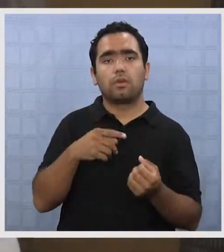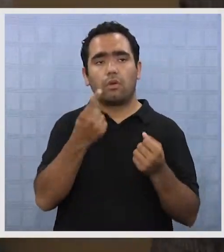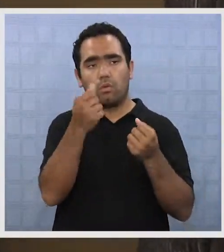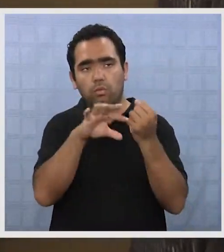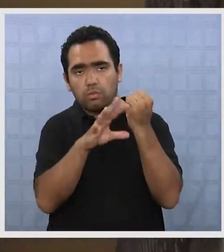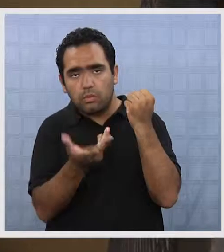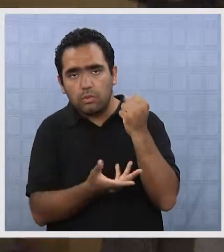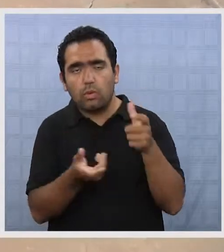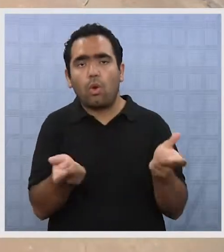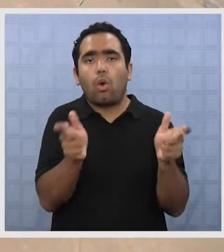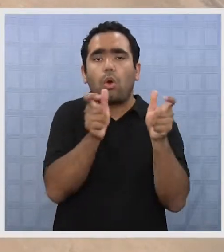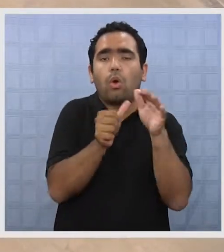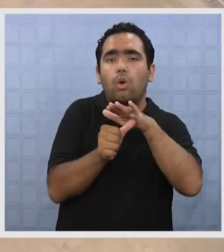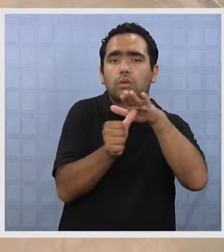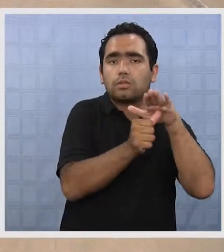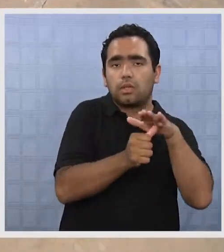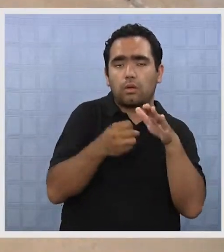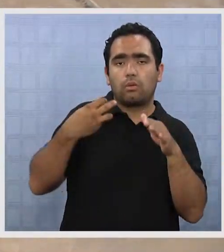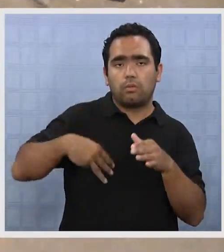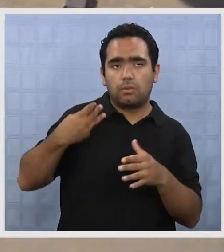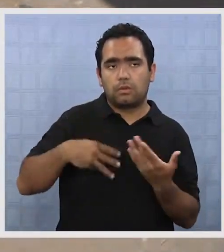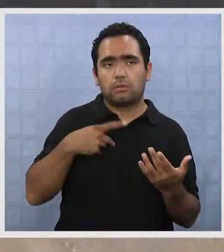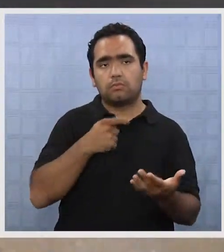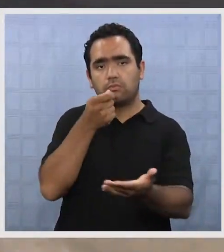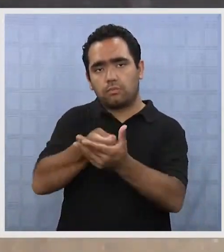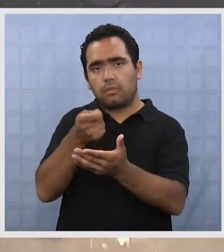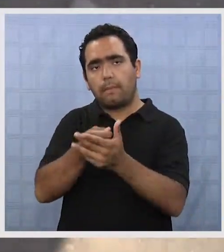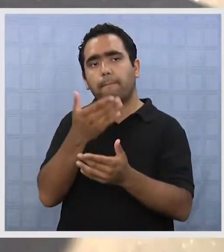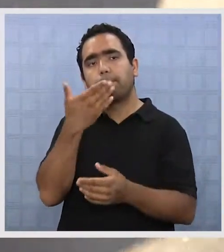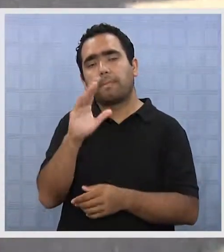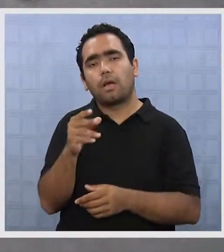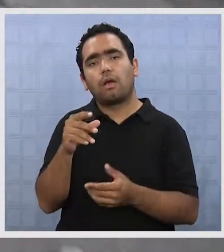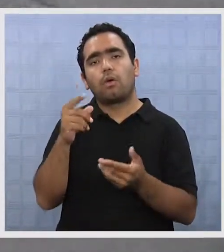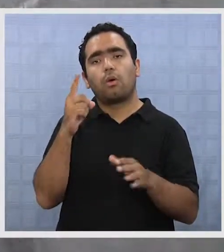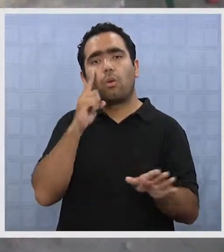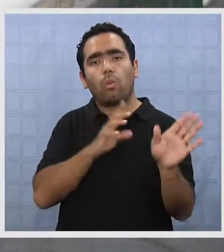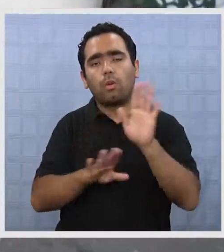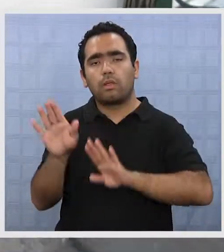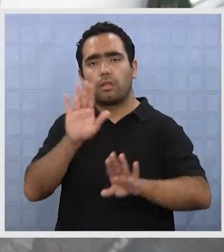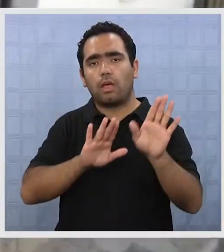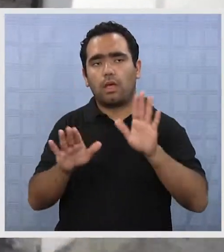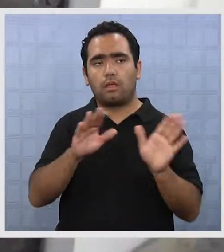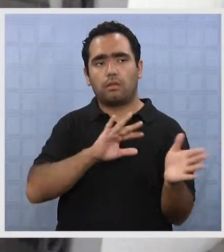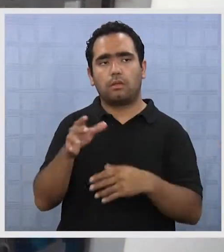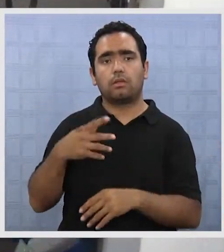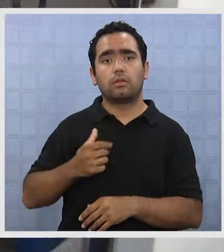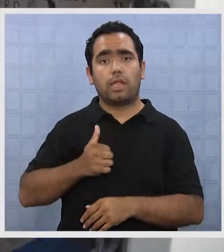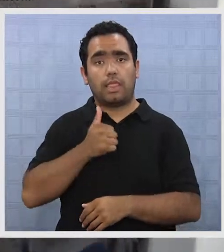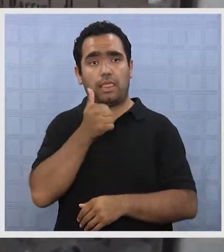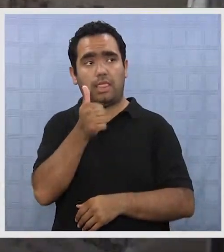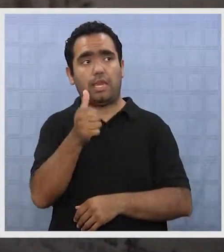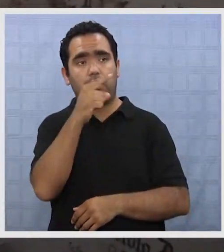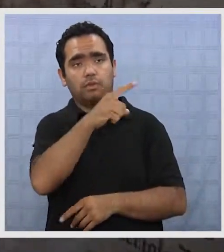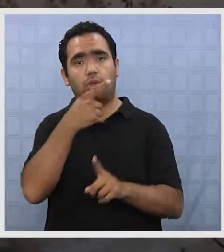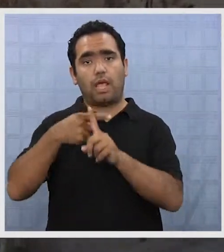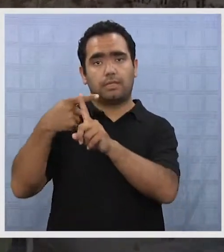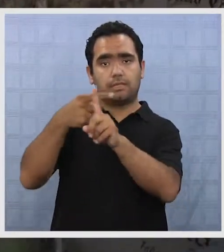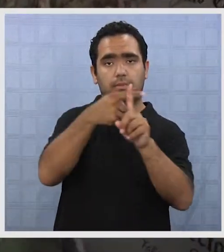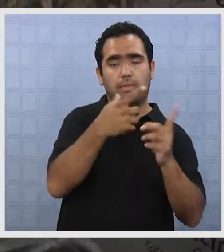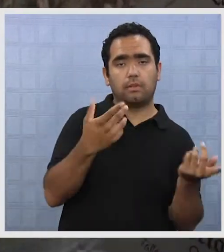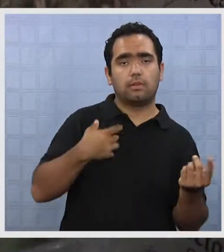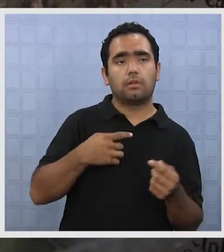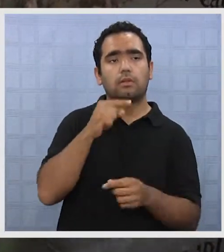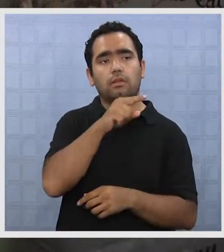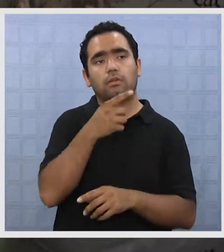aprobar recursos en el Consejo Municipal para una mejor implementación de los cementerios. Hay que hablar con la directora que está de los cementerios, ver